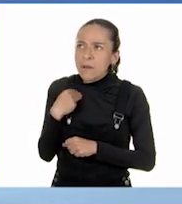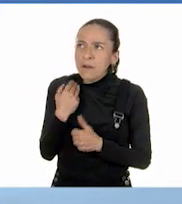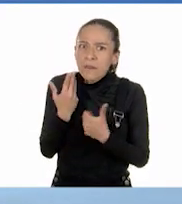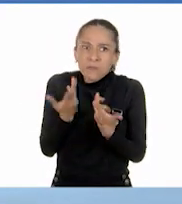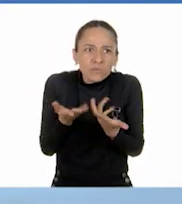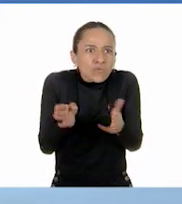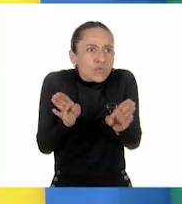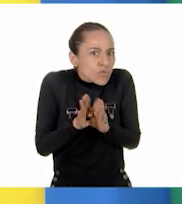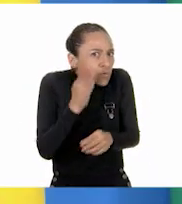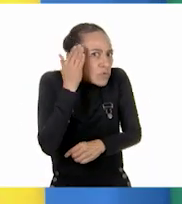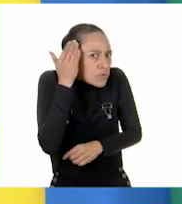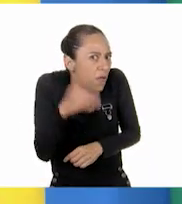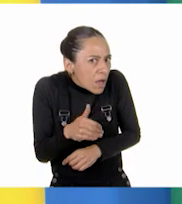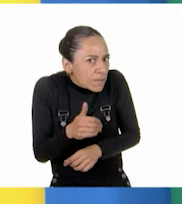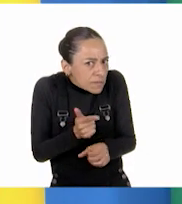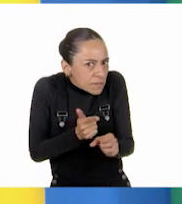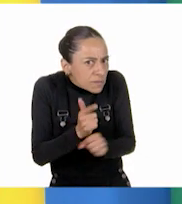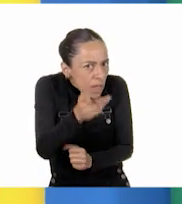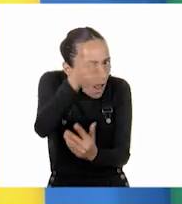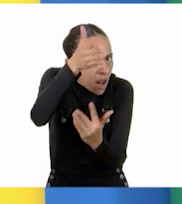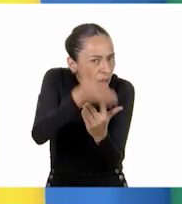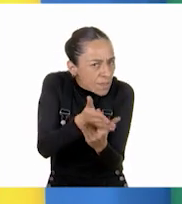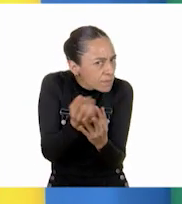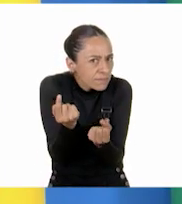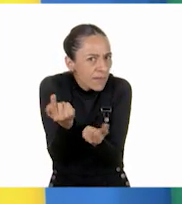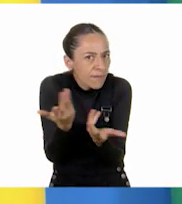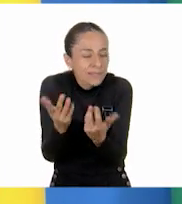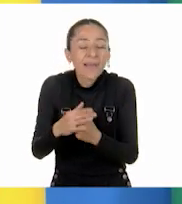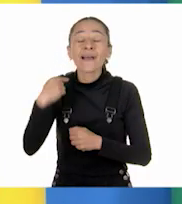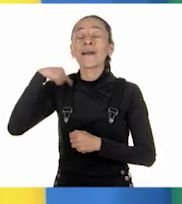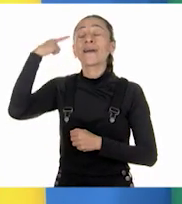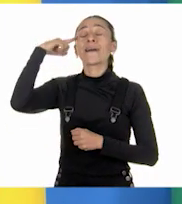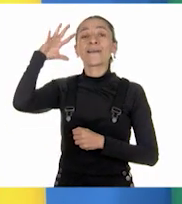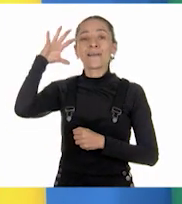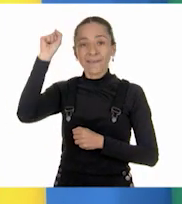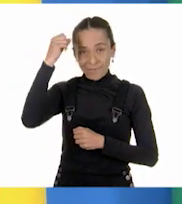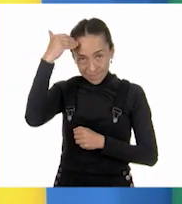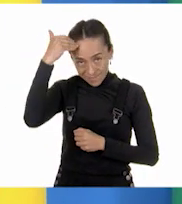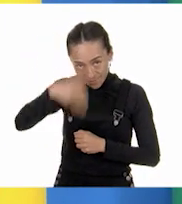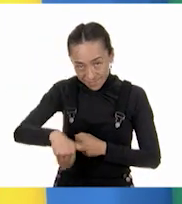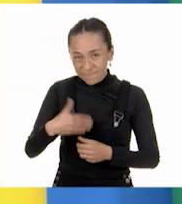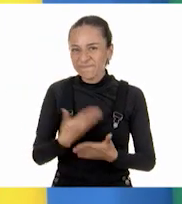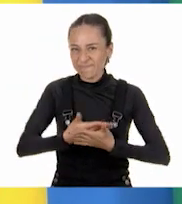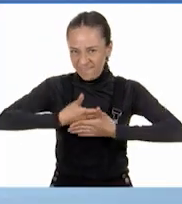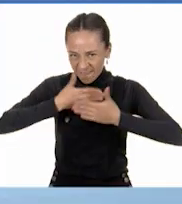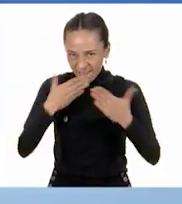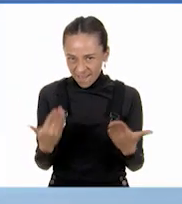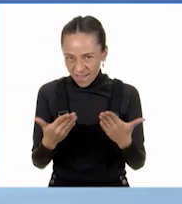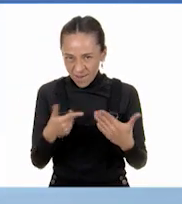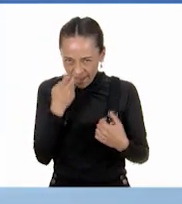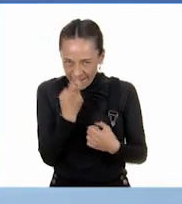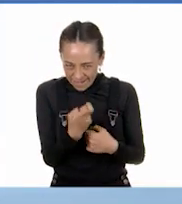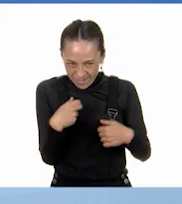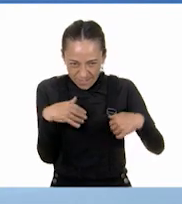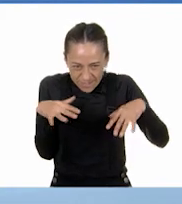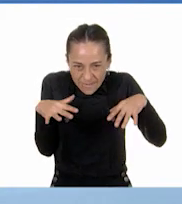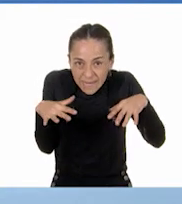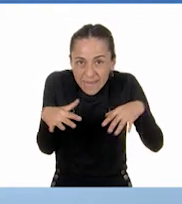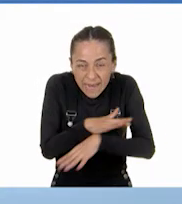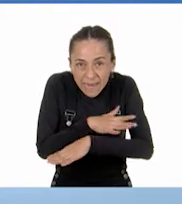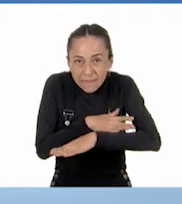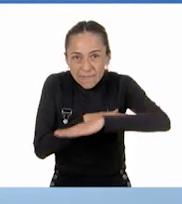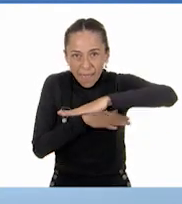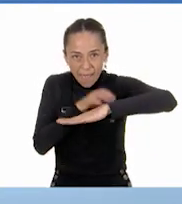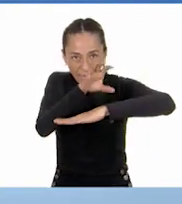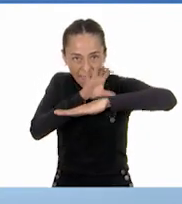salieron? Ah, ya sé. Las voy a convertir en octavos. ¿Así como por arte de